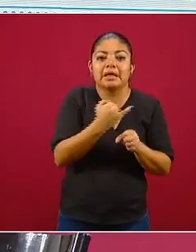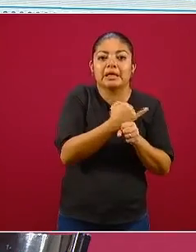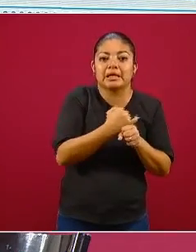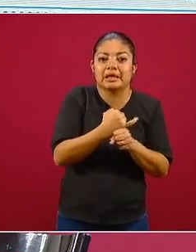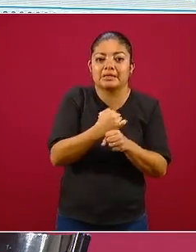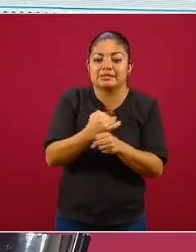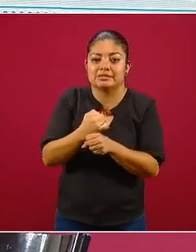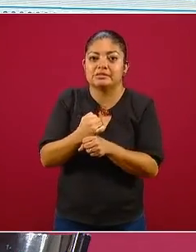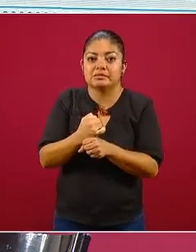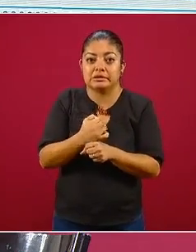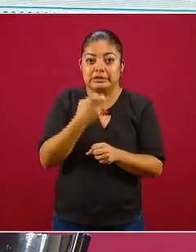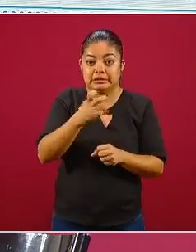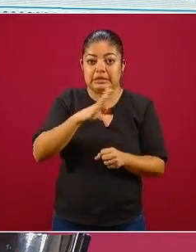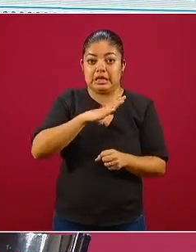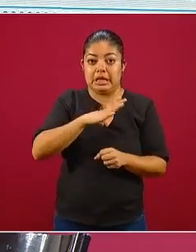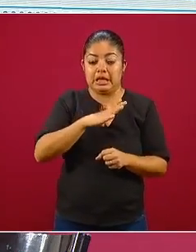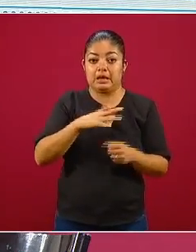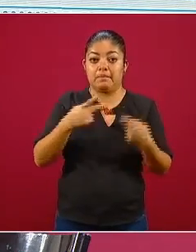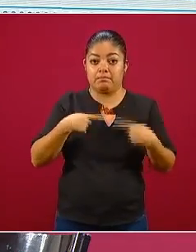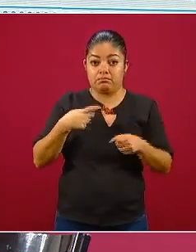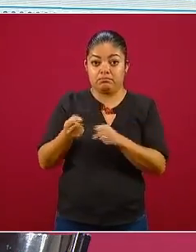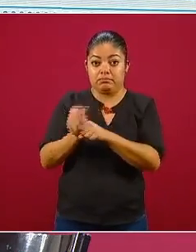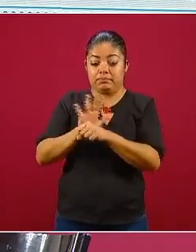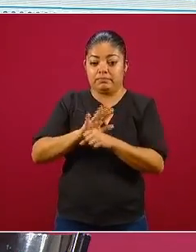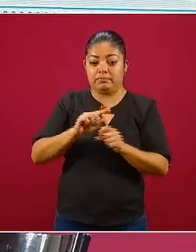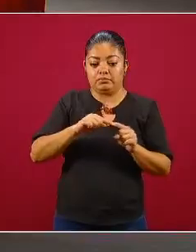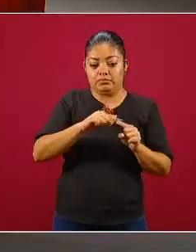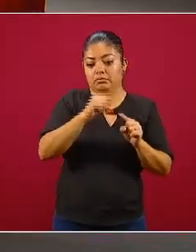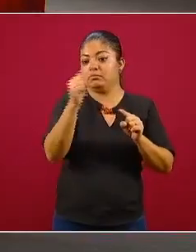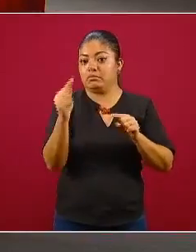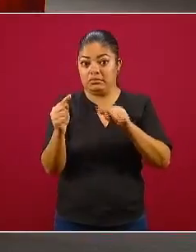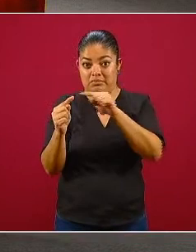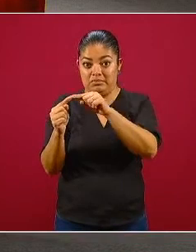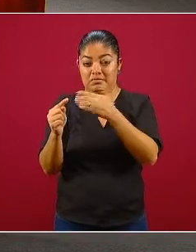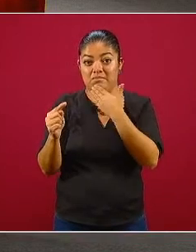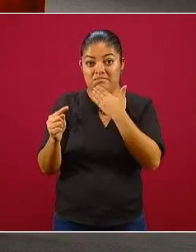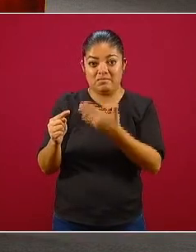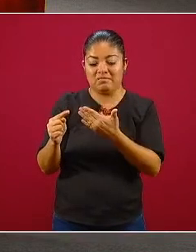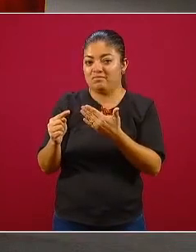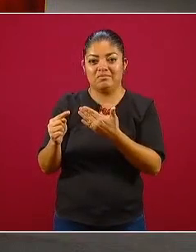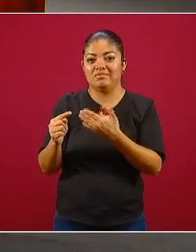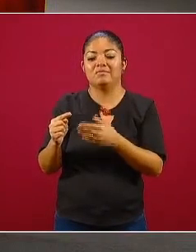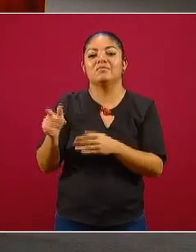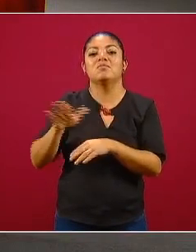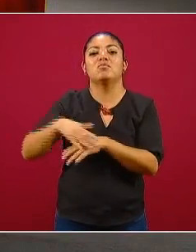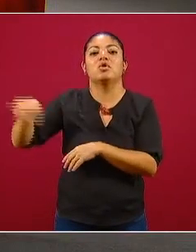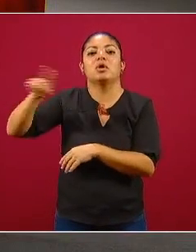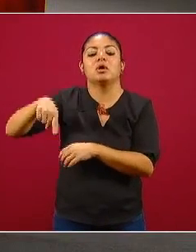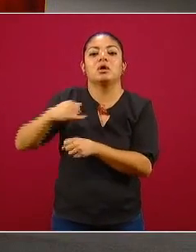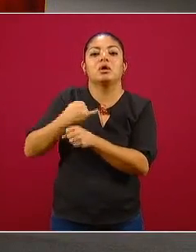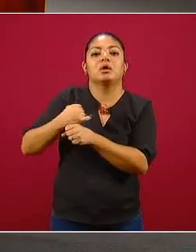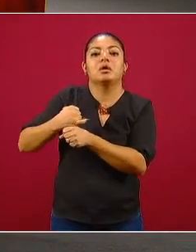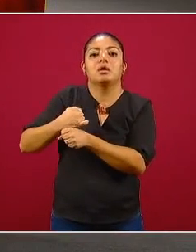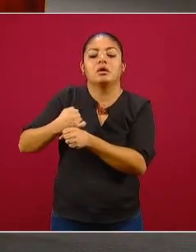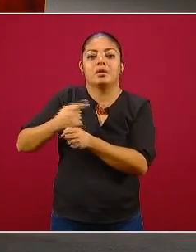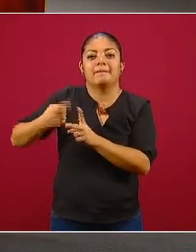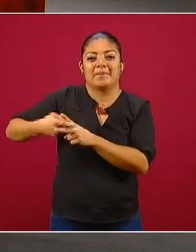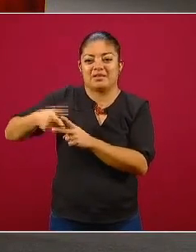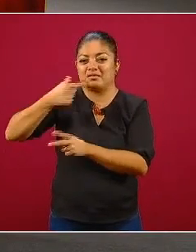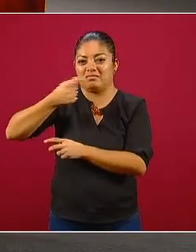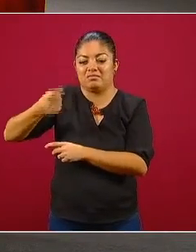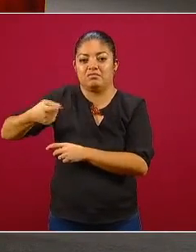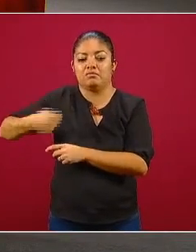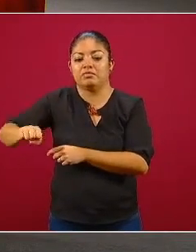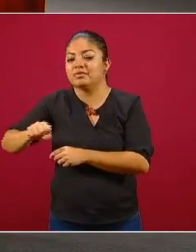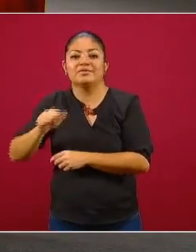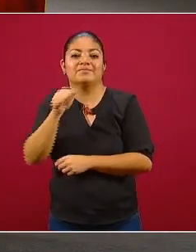los casos confirmados nos habla de que la curva todavía no lo que dicen los matemáticos converge con los casos